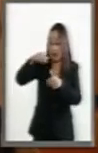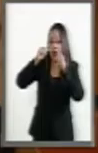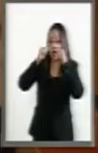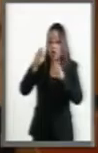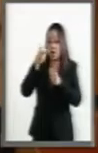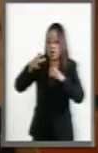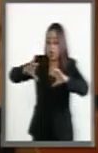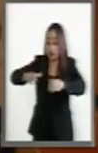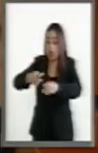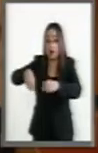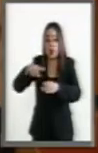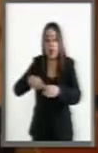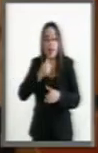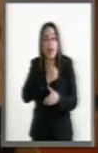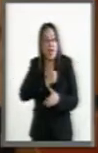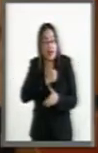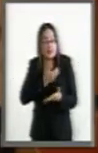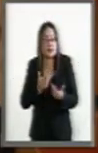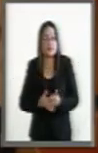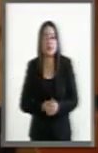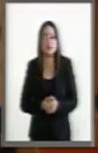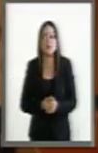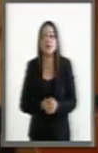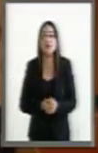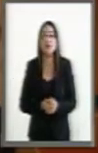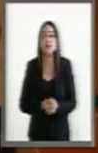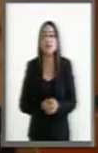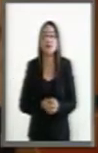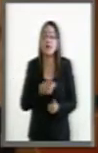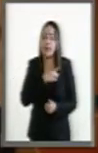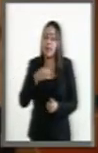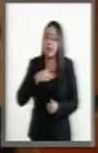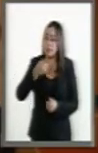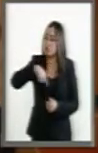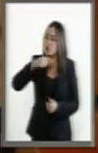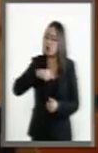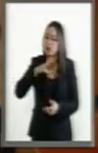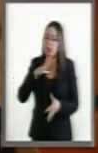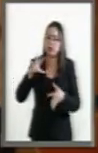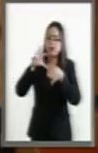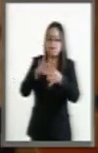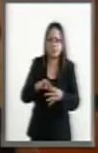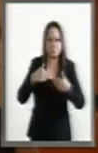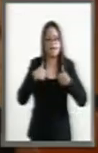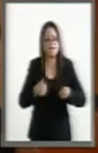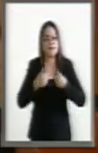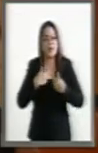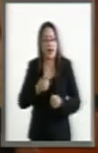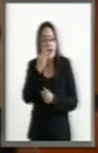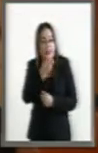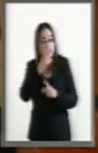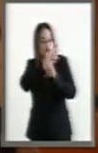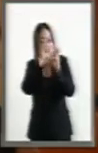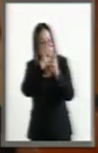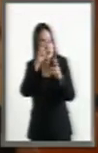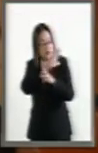A pesar de que debemos estar muy sensibles ante estos temas,